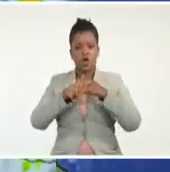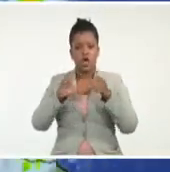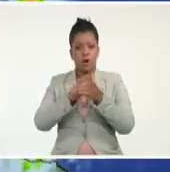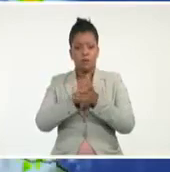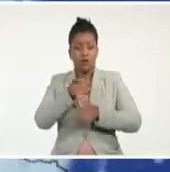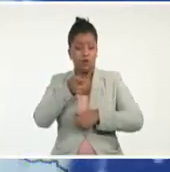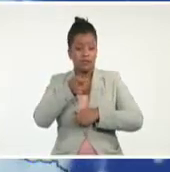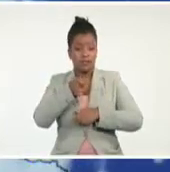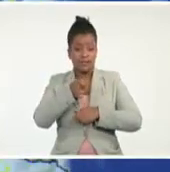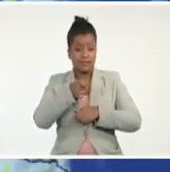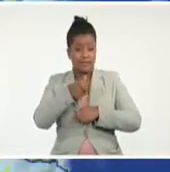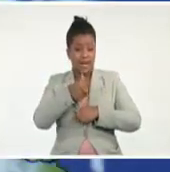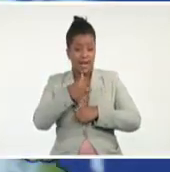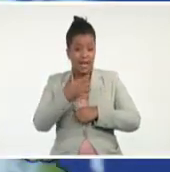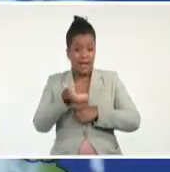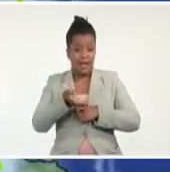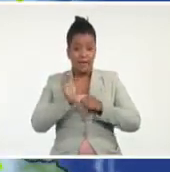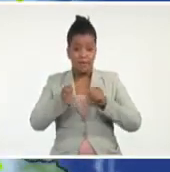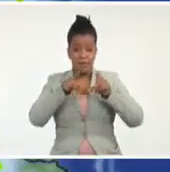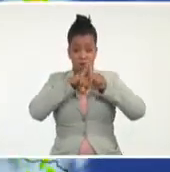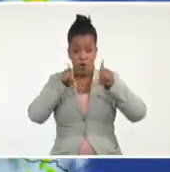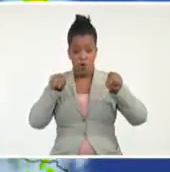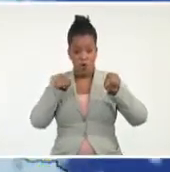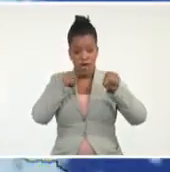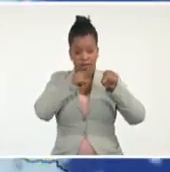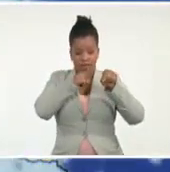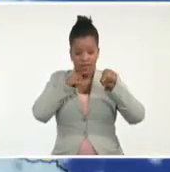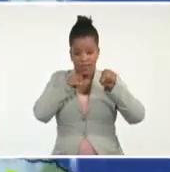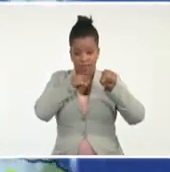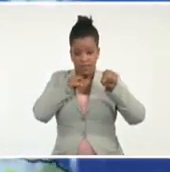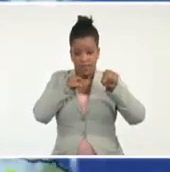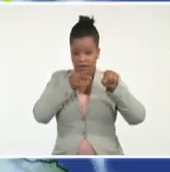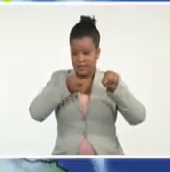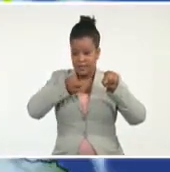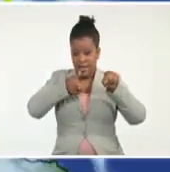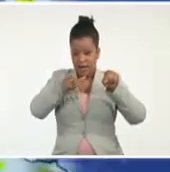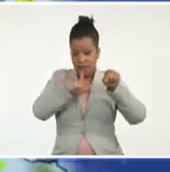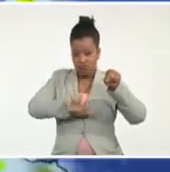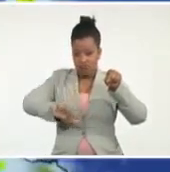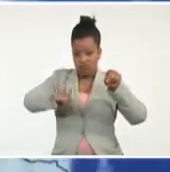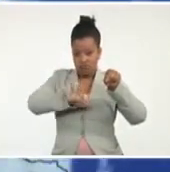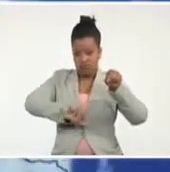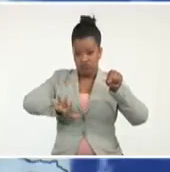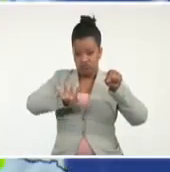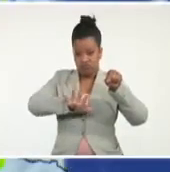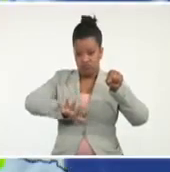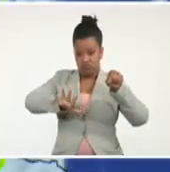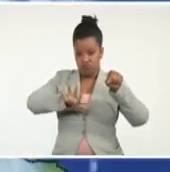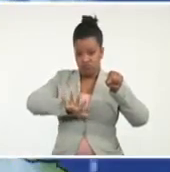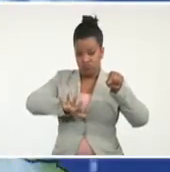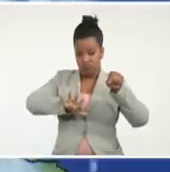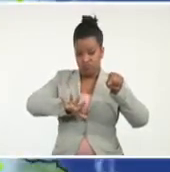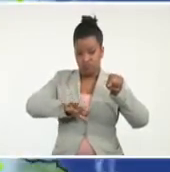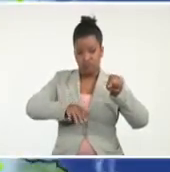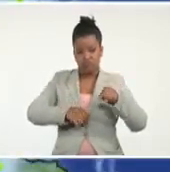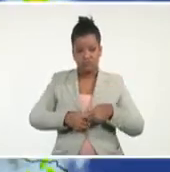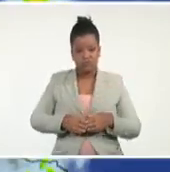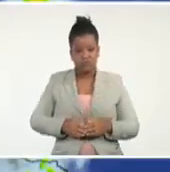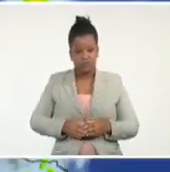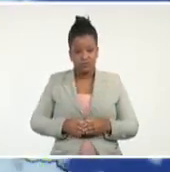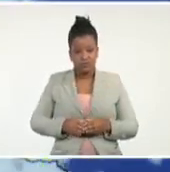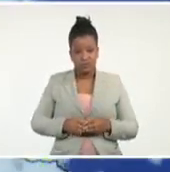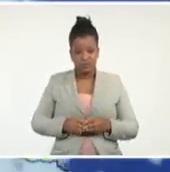que es esta punta que tiene aquí la península de Zapata. Aquí,